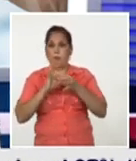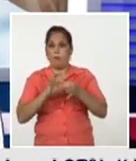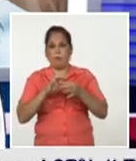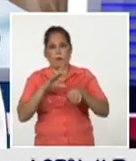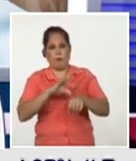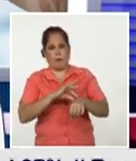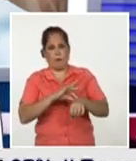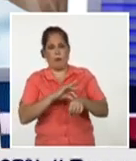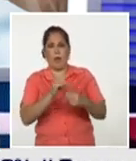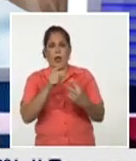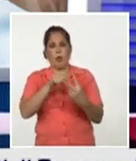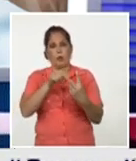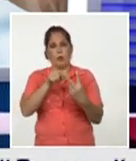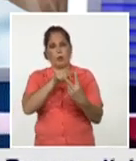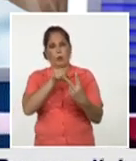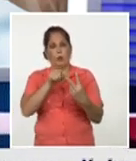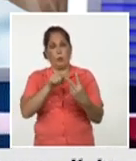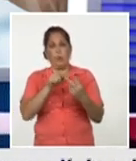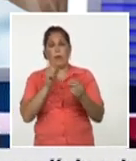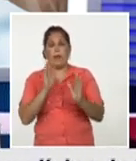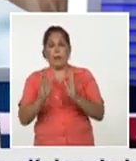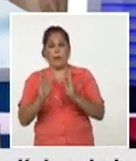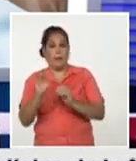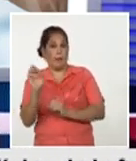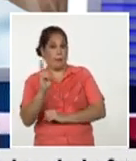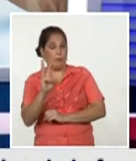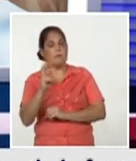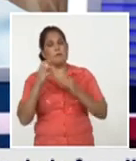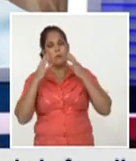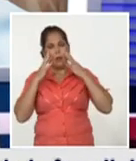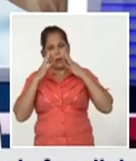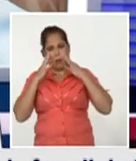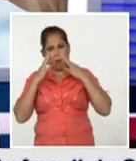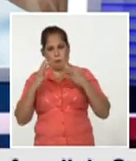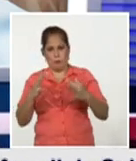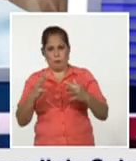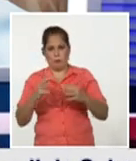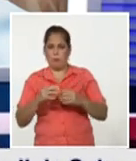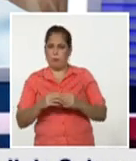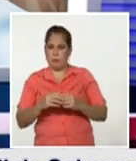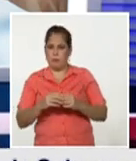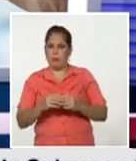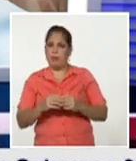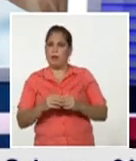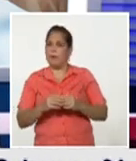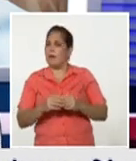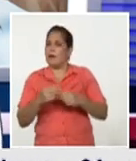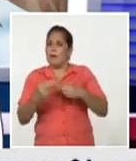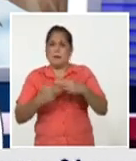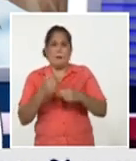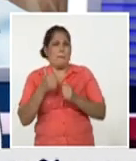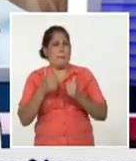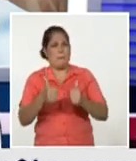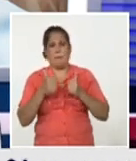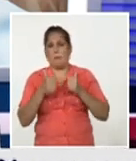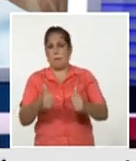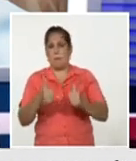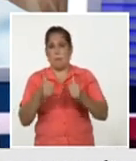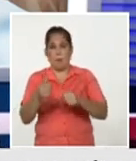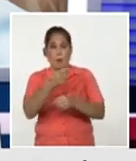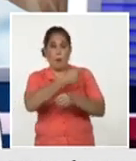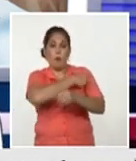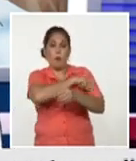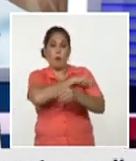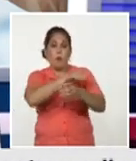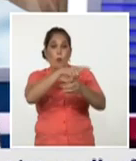y por eso este estudio de fase 3 es tan importante y por eso es tan importante hacerlo y hacerlo bien y por eso es tan importante poder